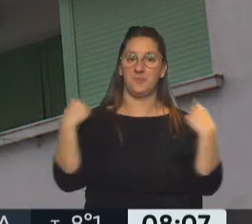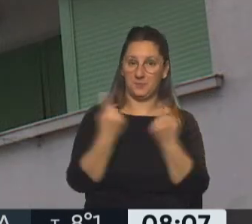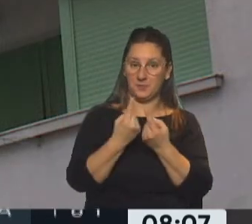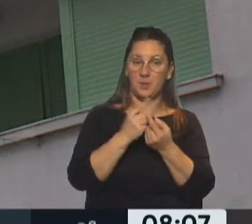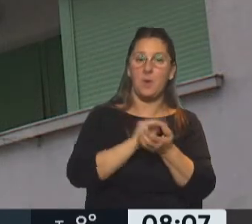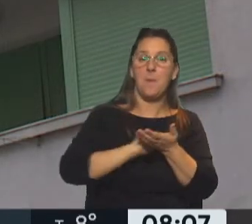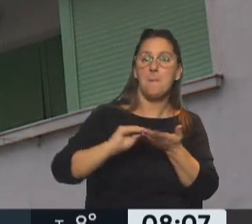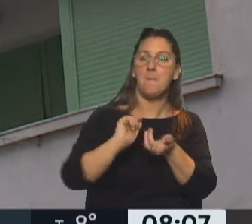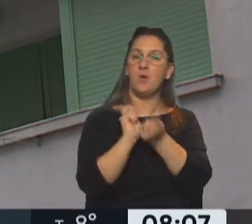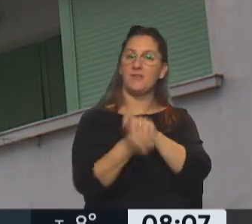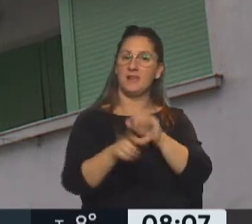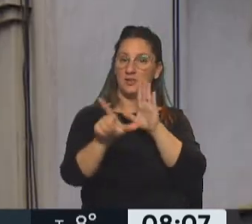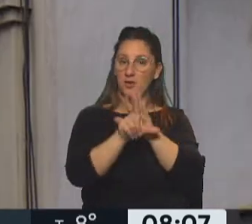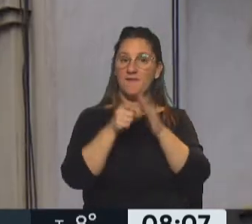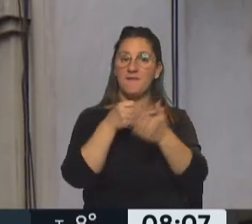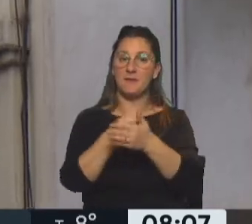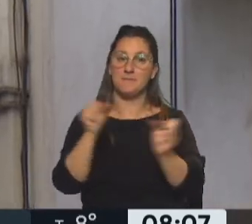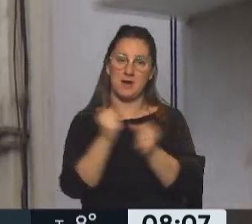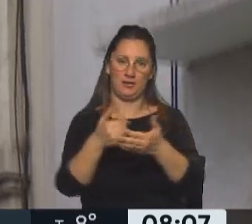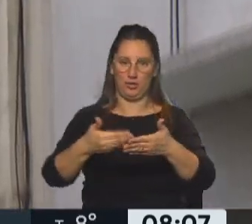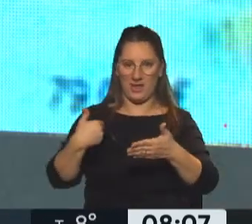modificación de la ley antes de fines de mayo.